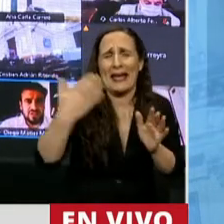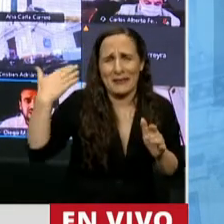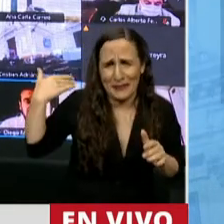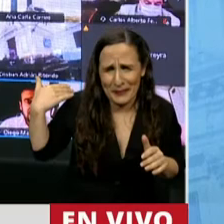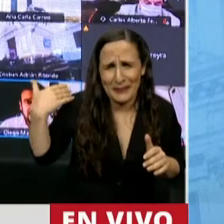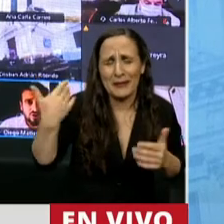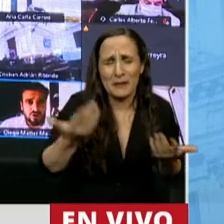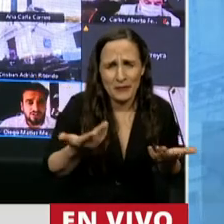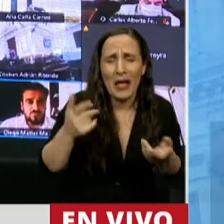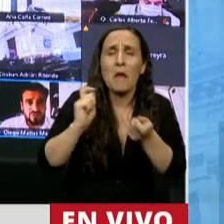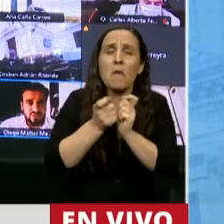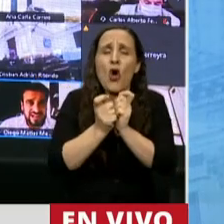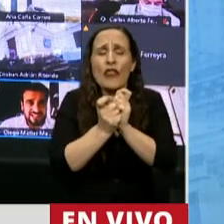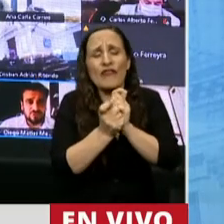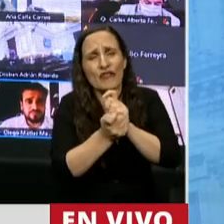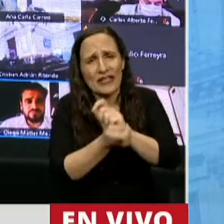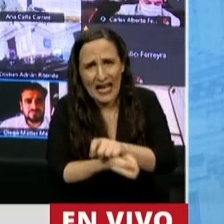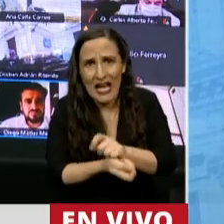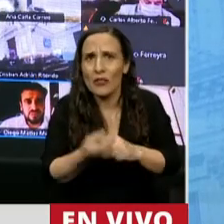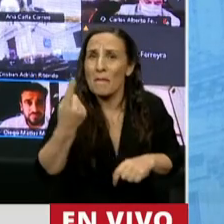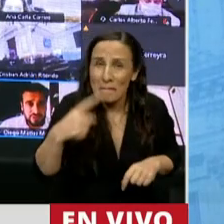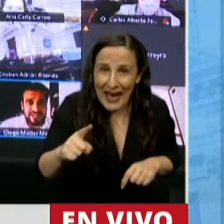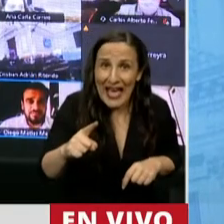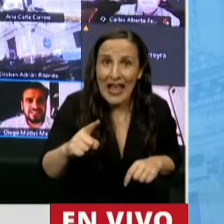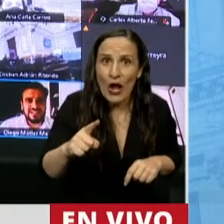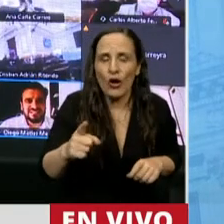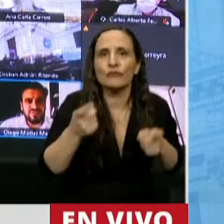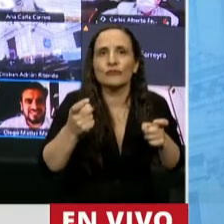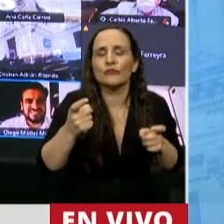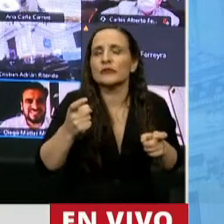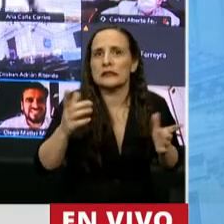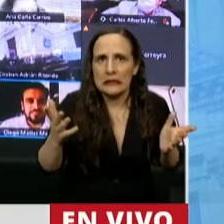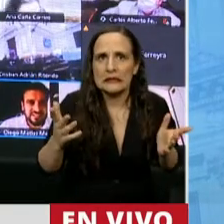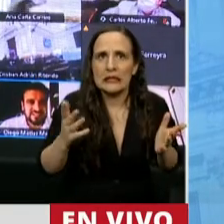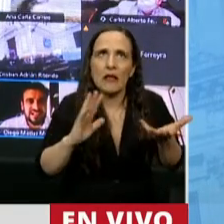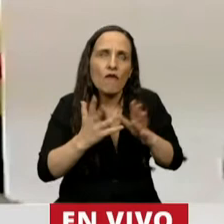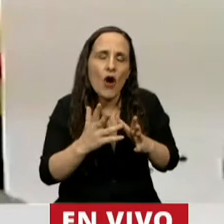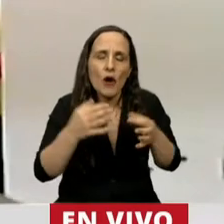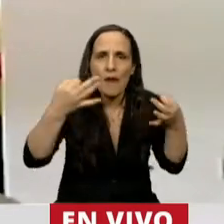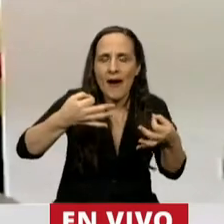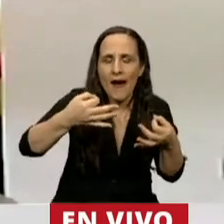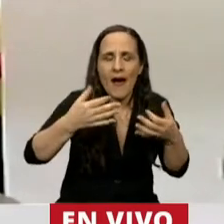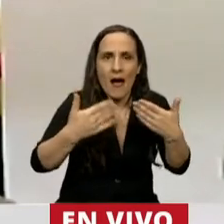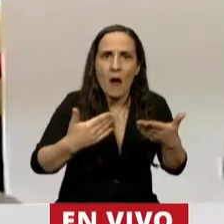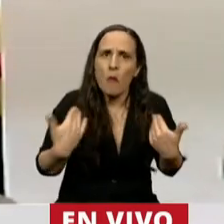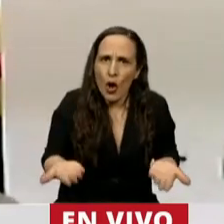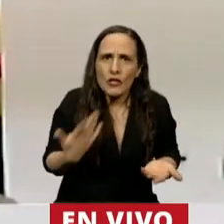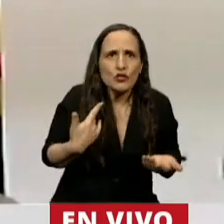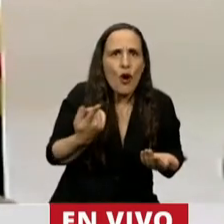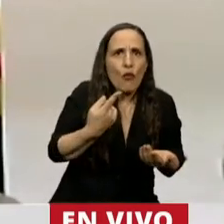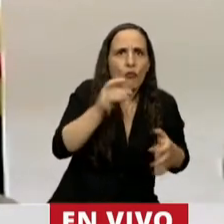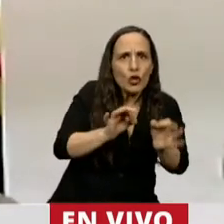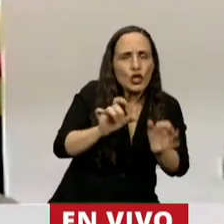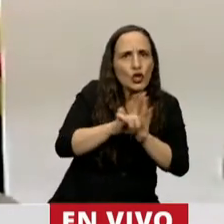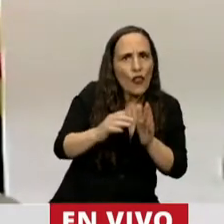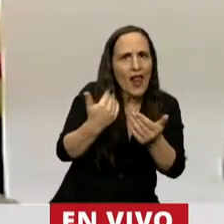se ha ido modificando, pero que realmente hace falta sistematizarla. Y por eso es que hemos presentado un proyecto de